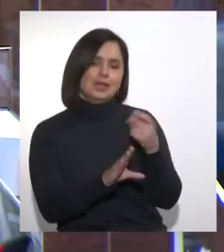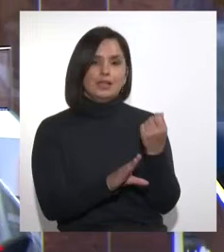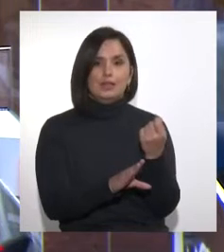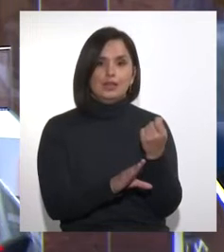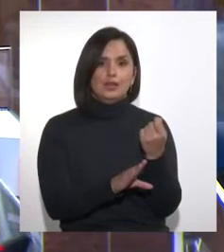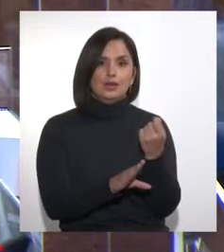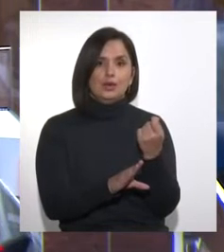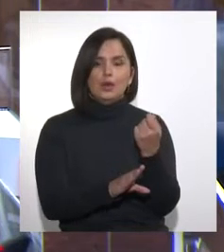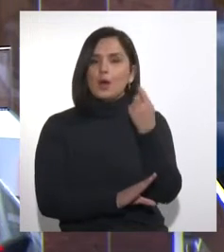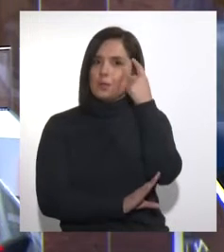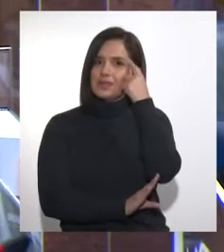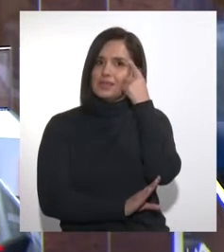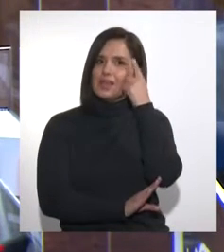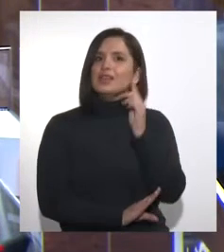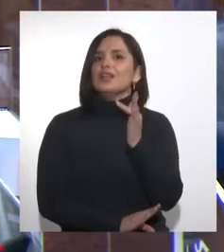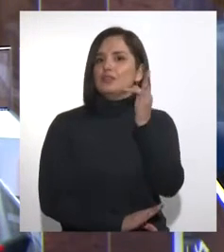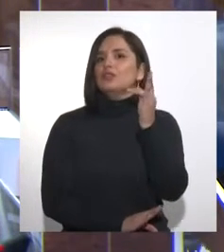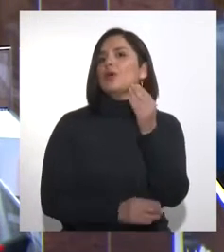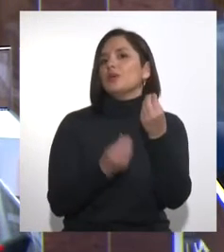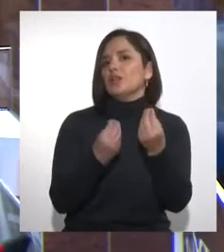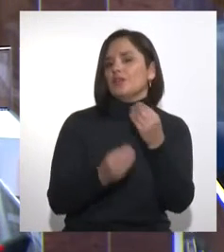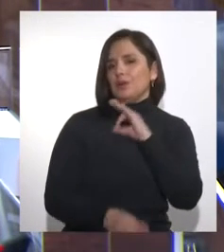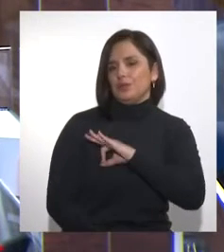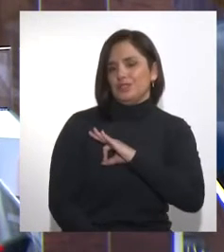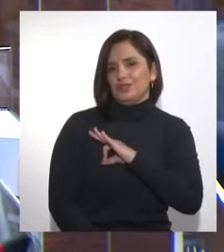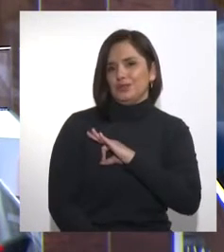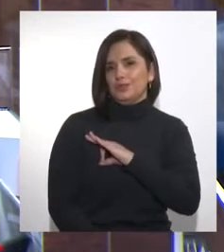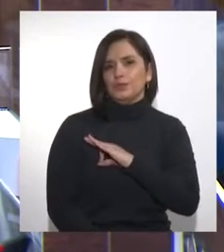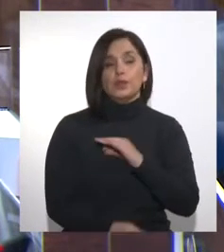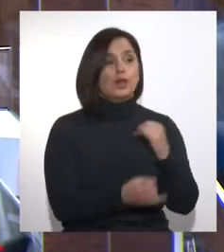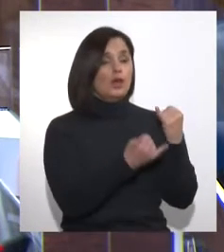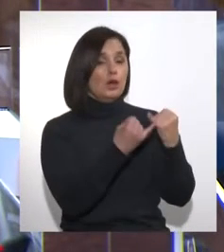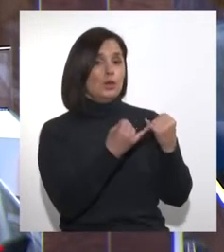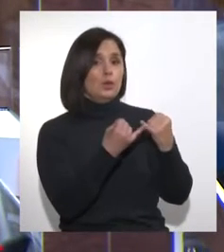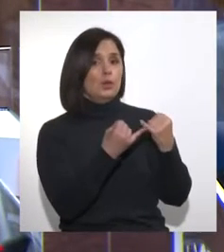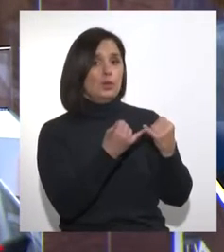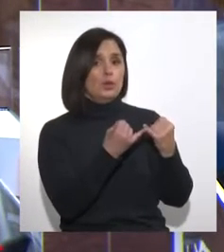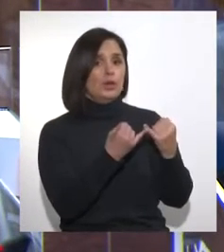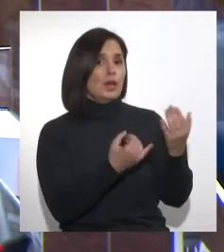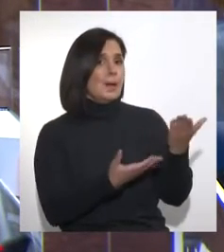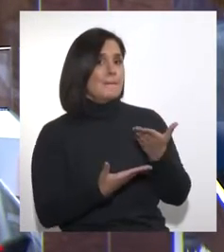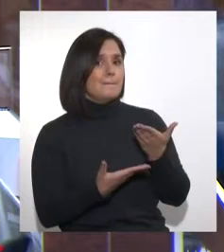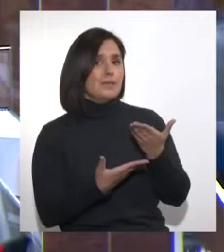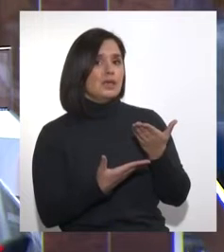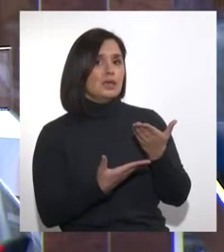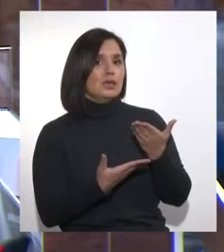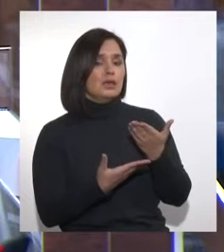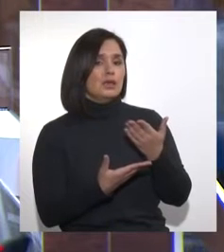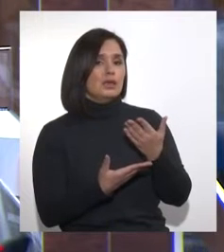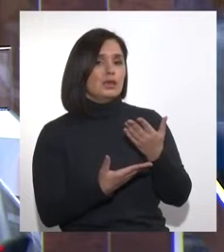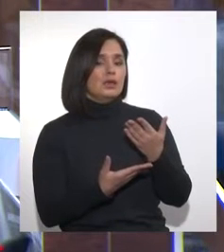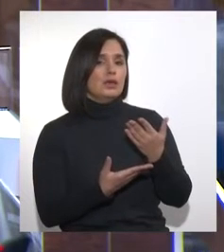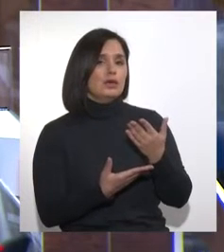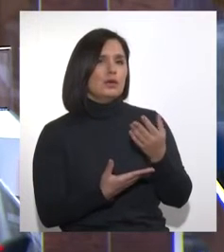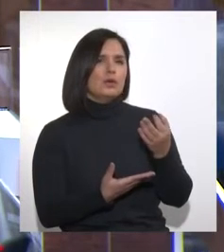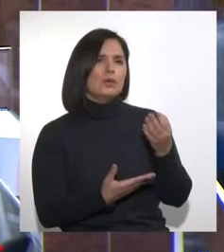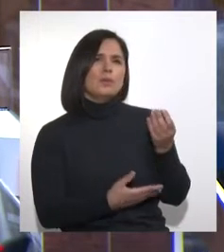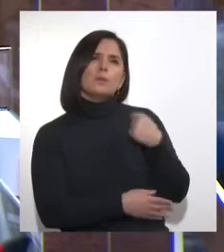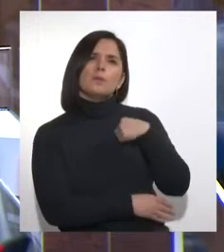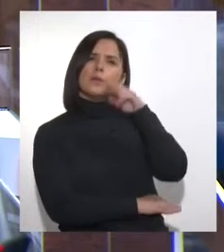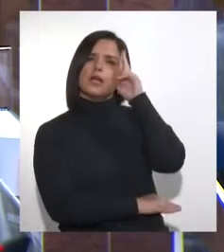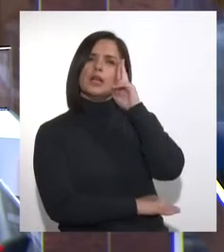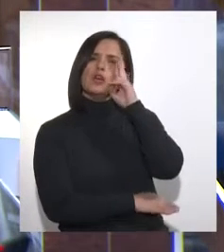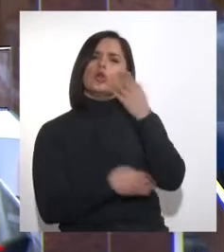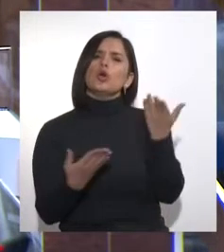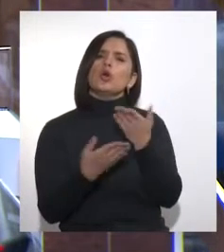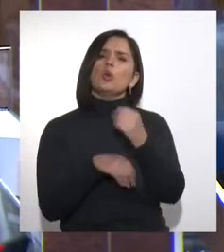buenas pensiones. Un amigo, Fernando de la Rinconada de Parral, de Coltauco, recordó cómo en el año 2008